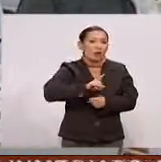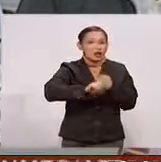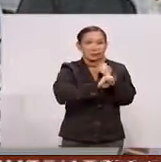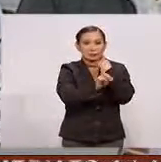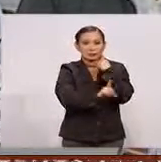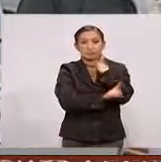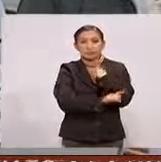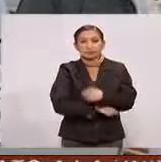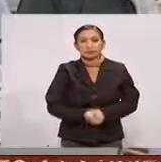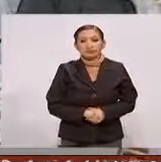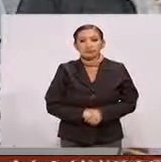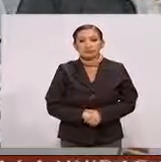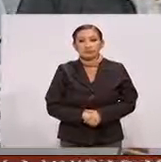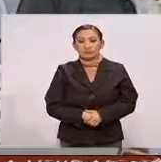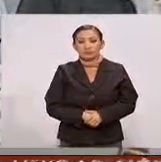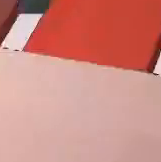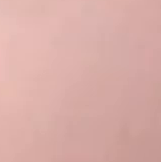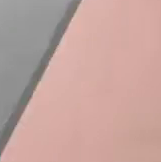embarazadas